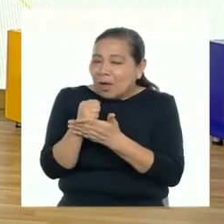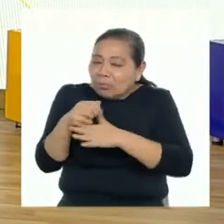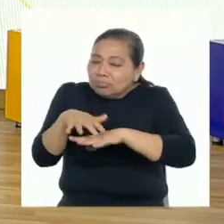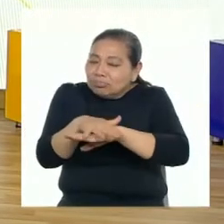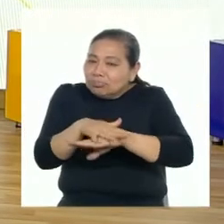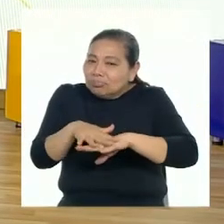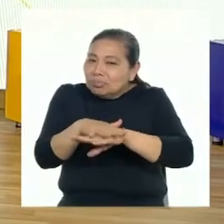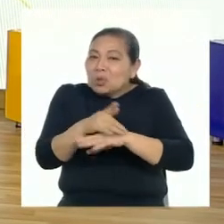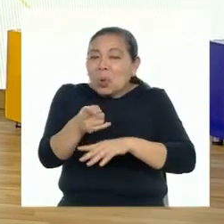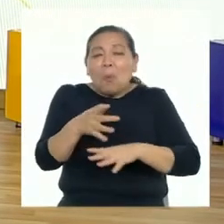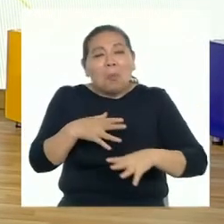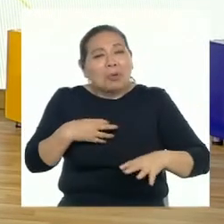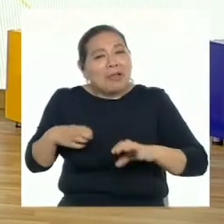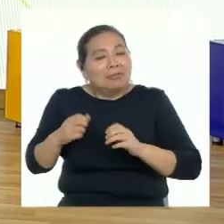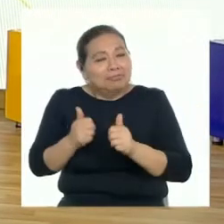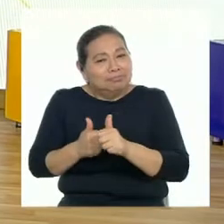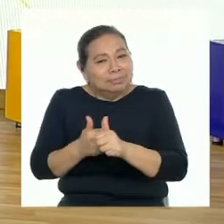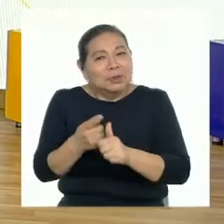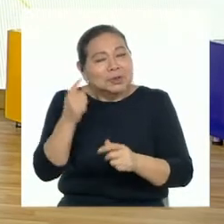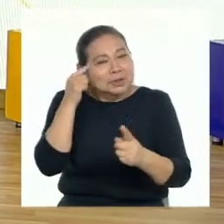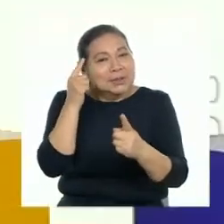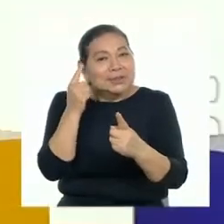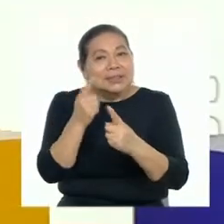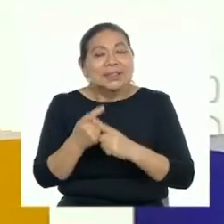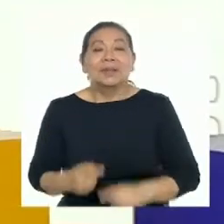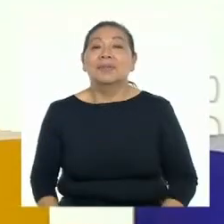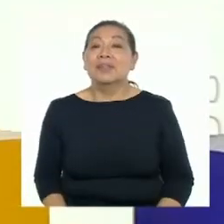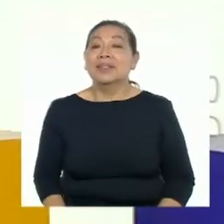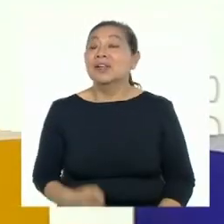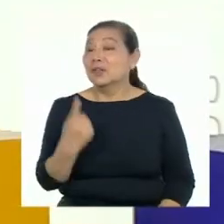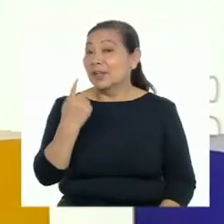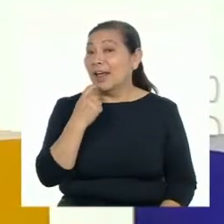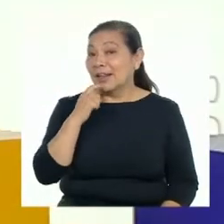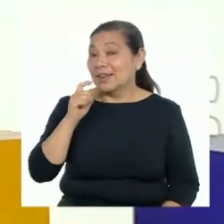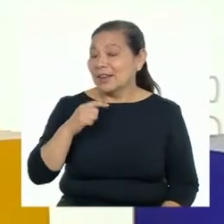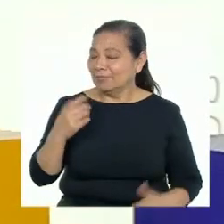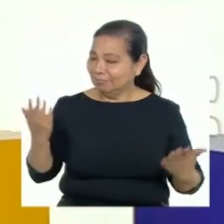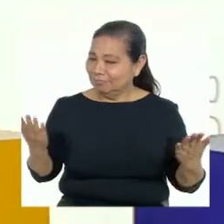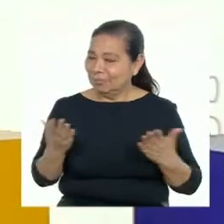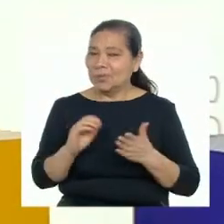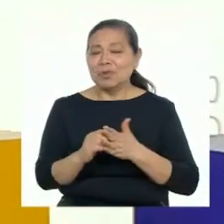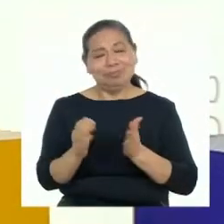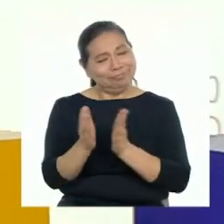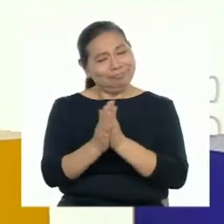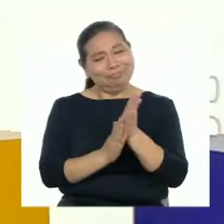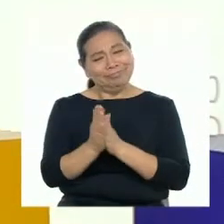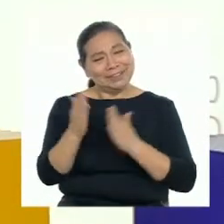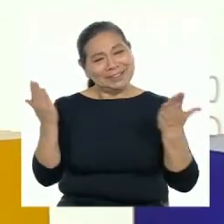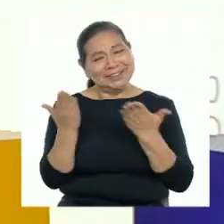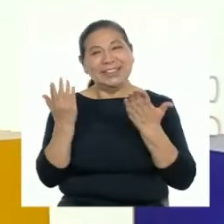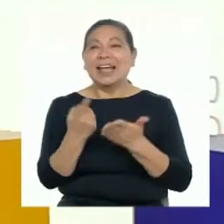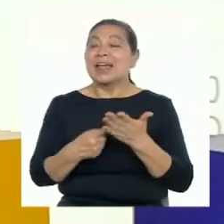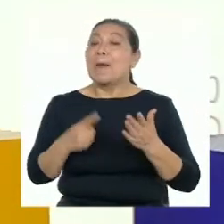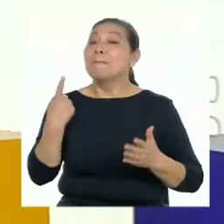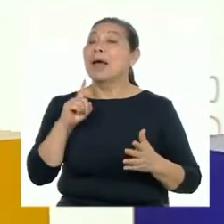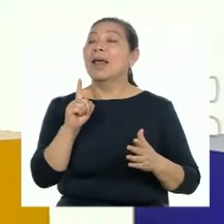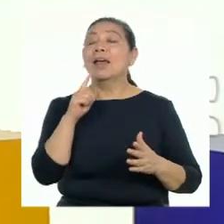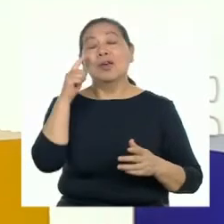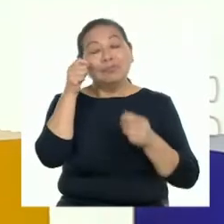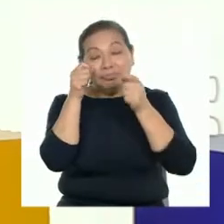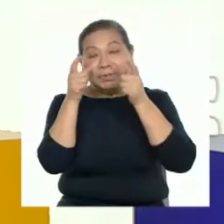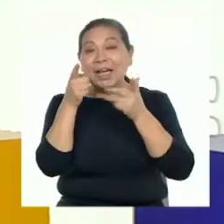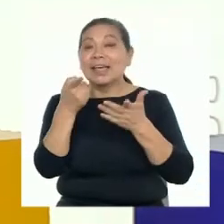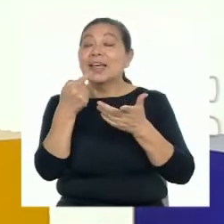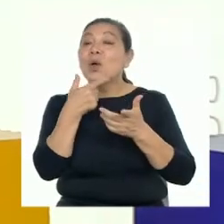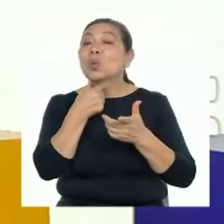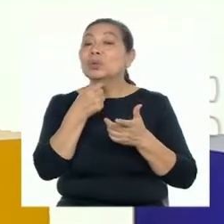planificador donde podrás hacerle seguimiento a tus metas. Solo necesitas ponerle ganas, entusiasmo y arte de dedicación para que descubras